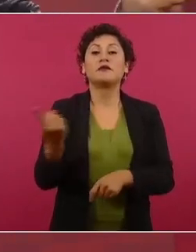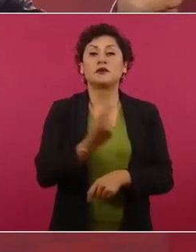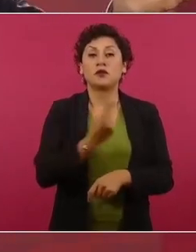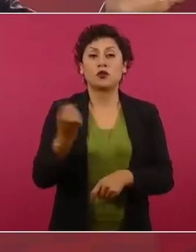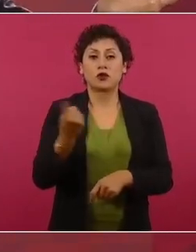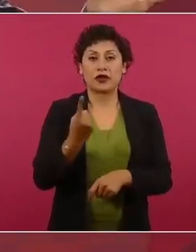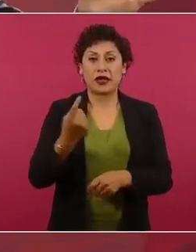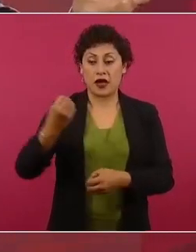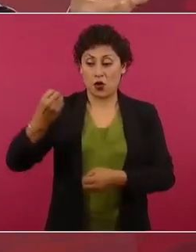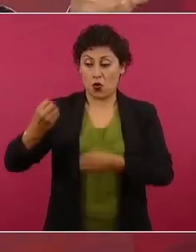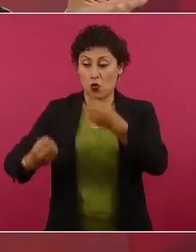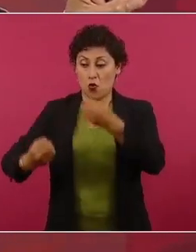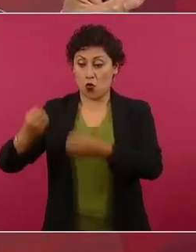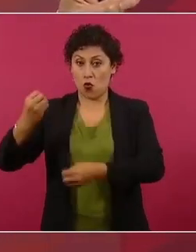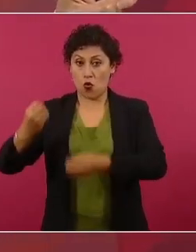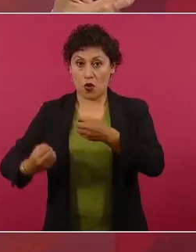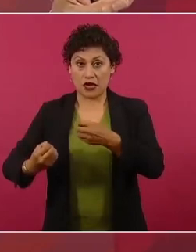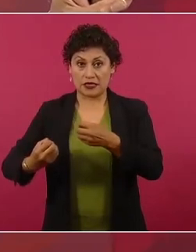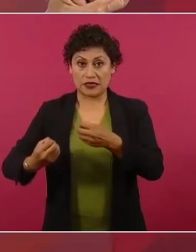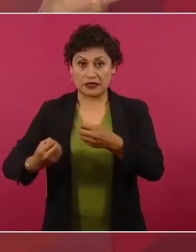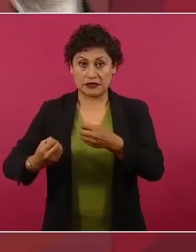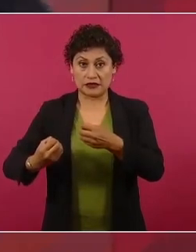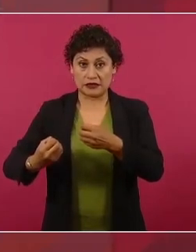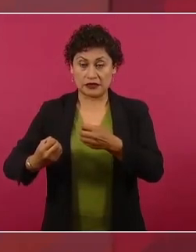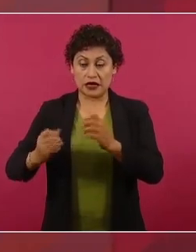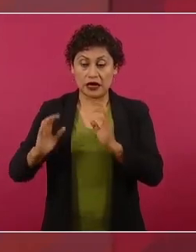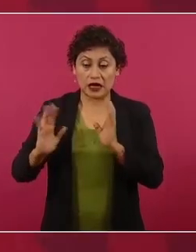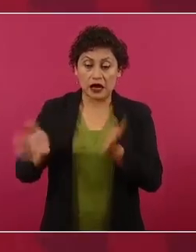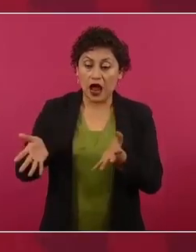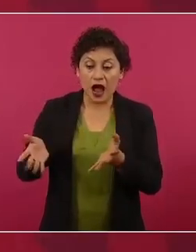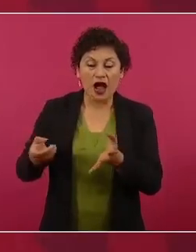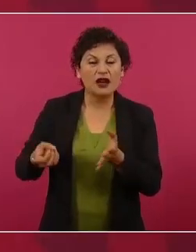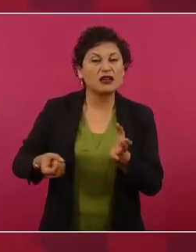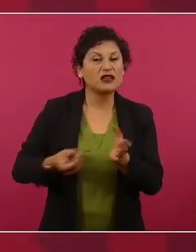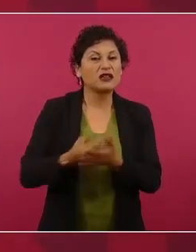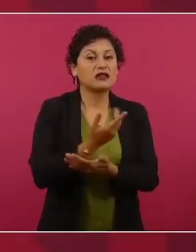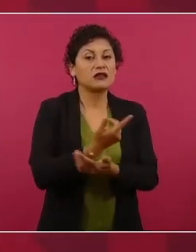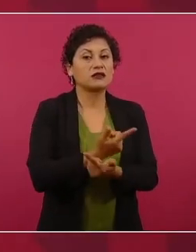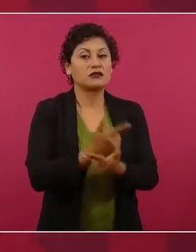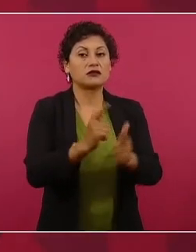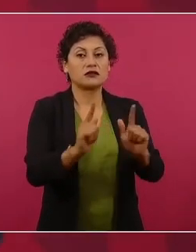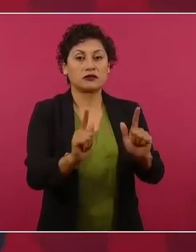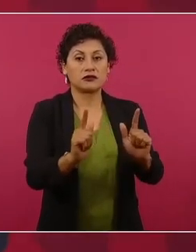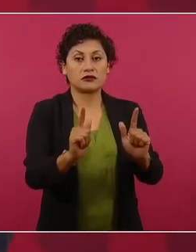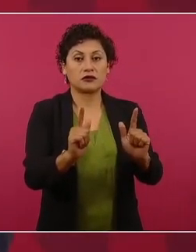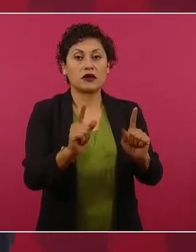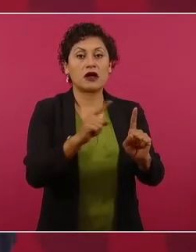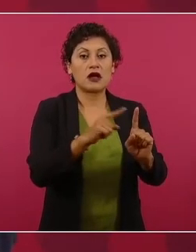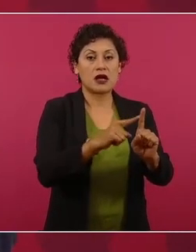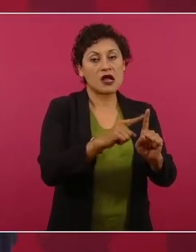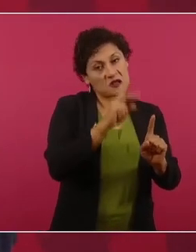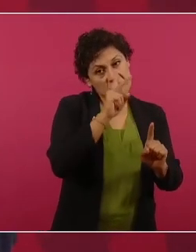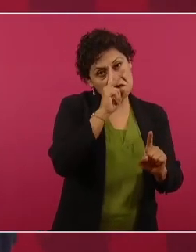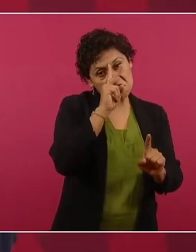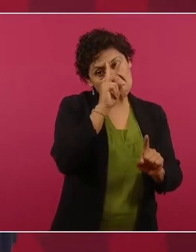liberan y ajustician.